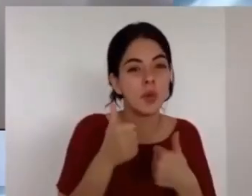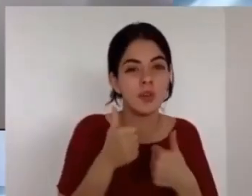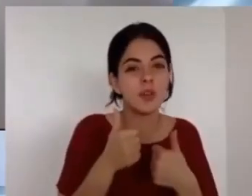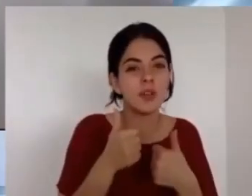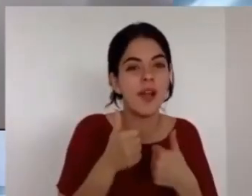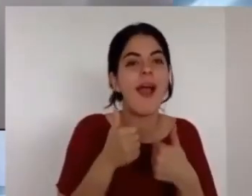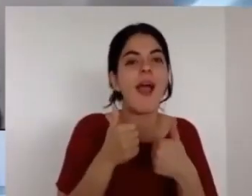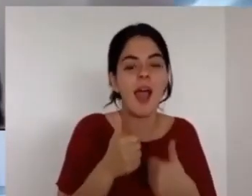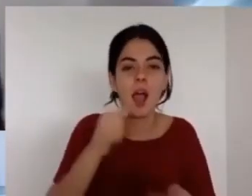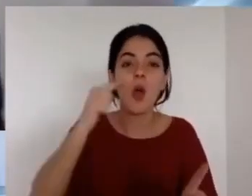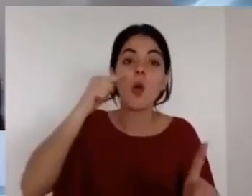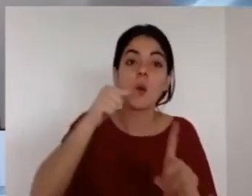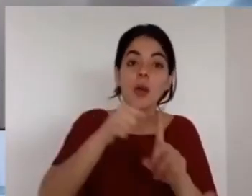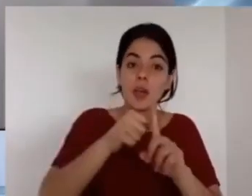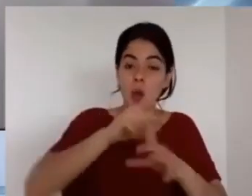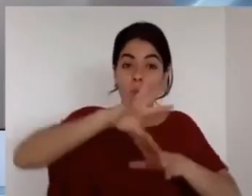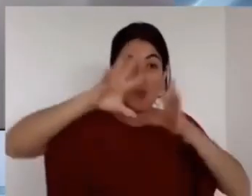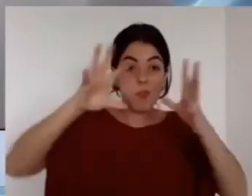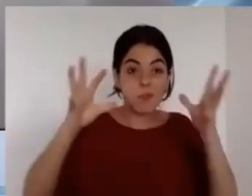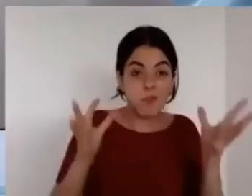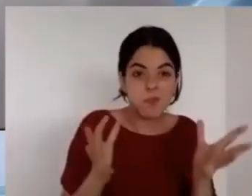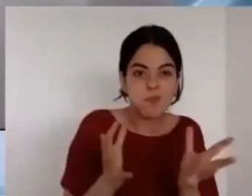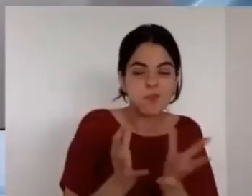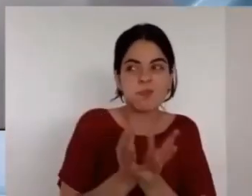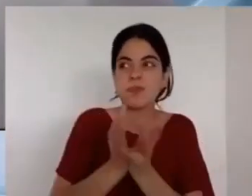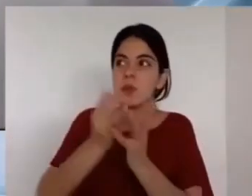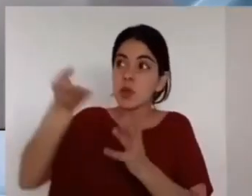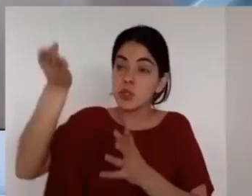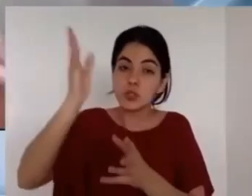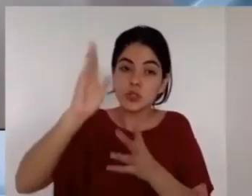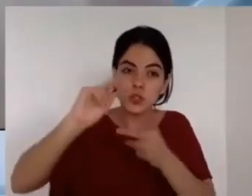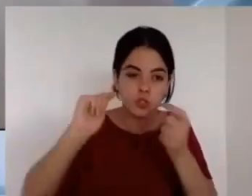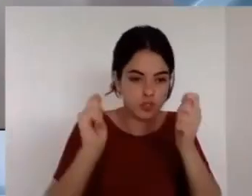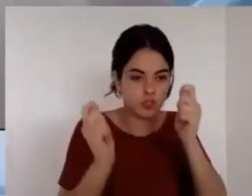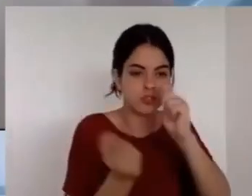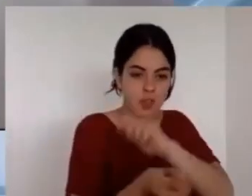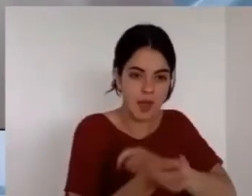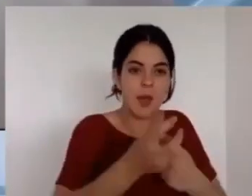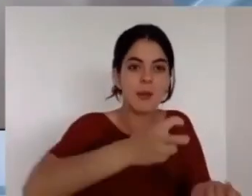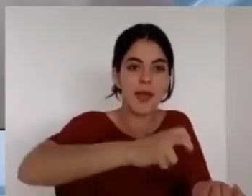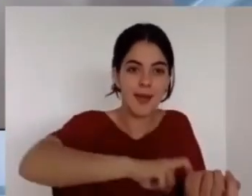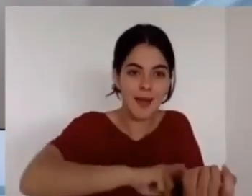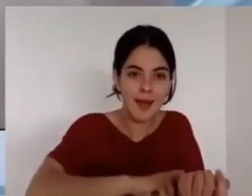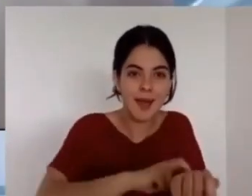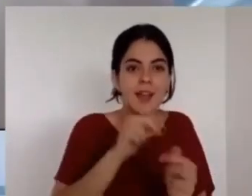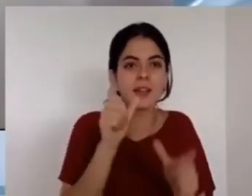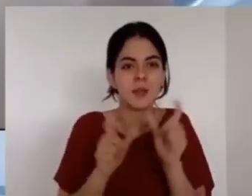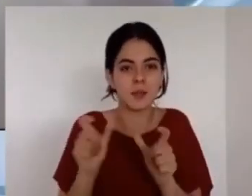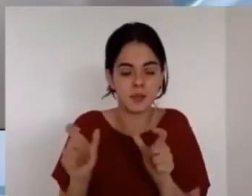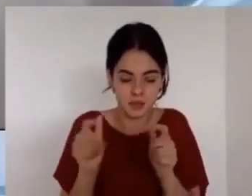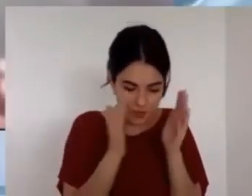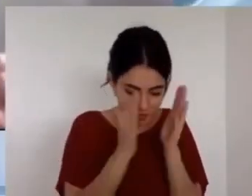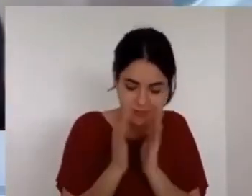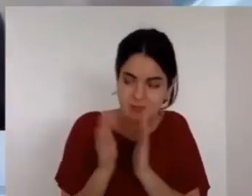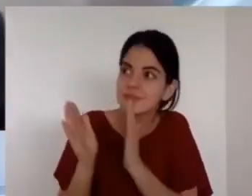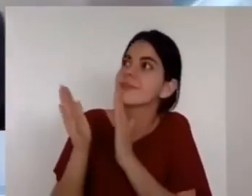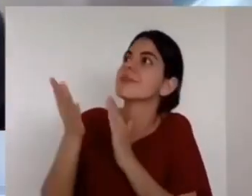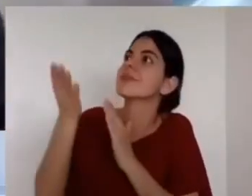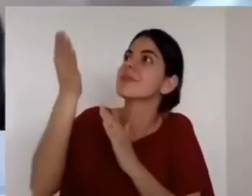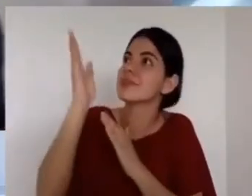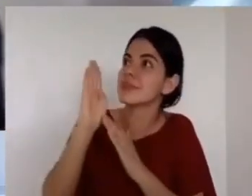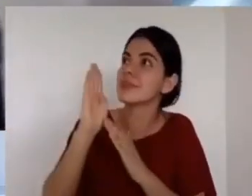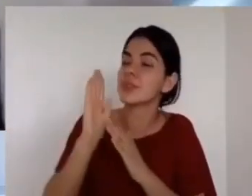Pero vamos al texto. Si usted nota el texto que leímos, hay dos